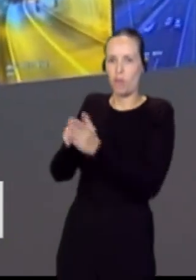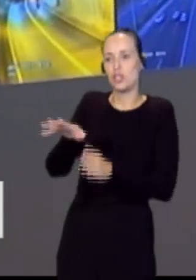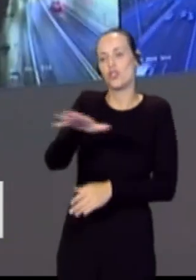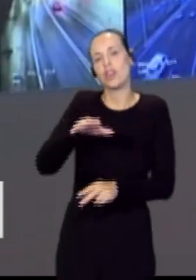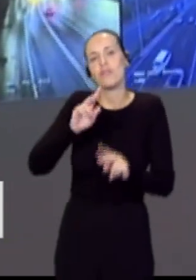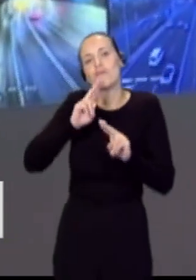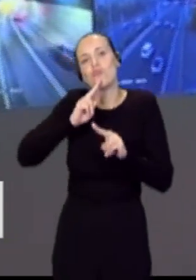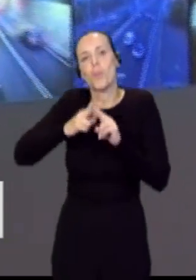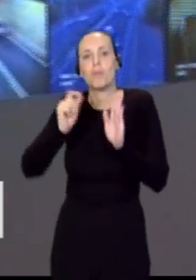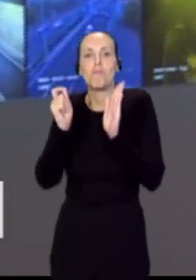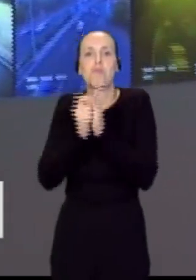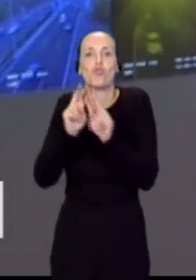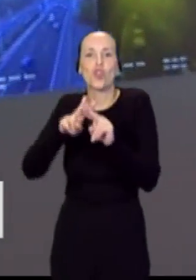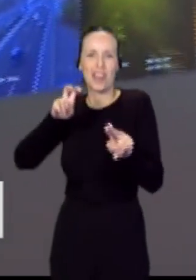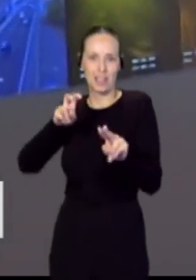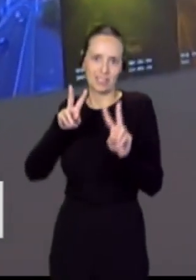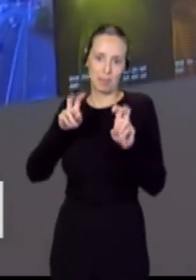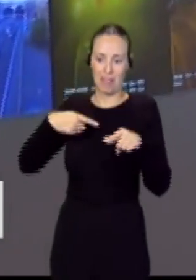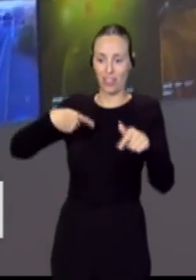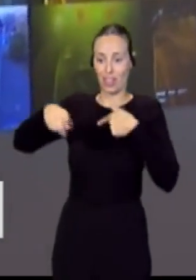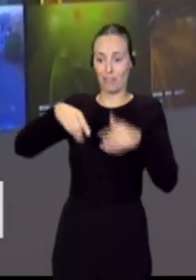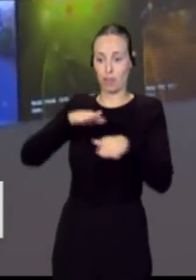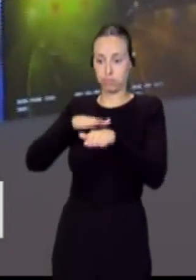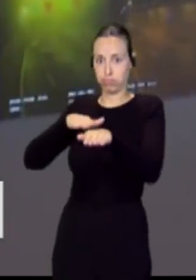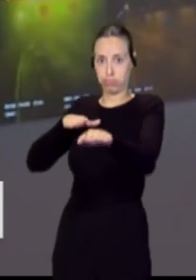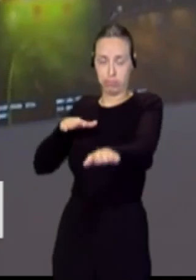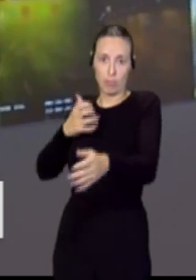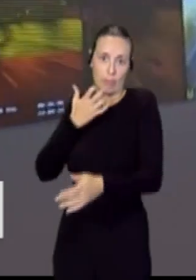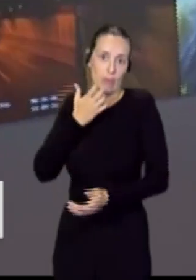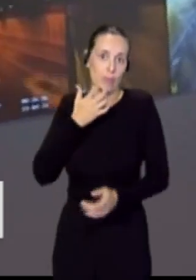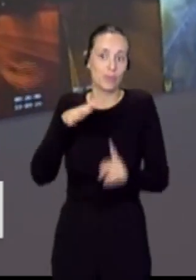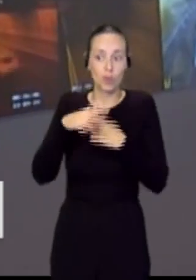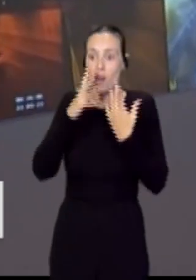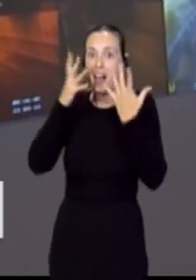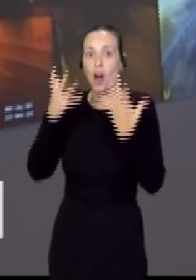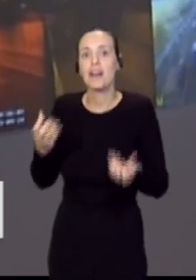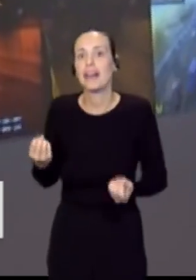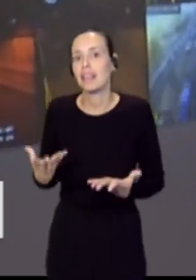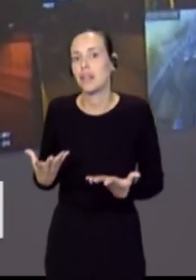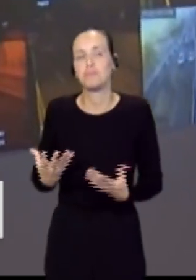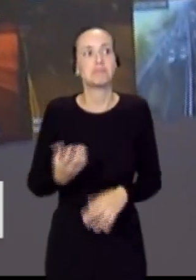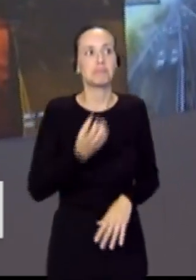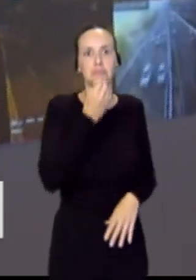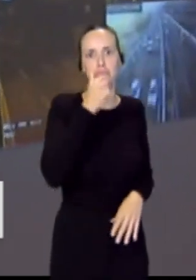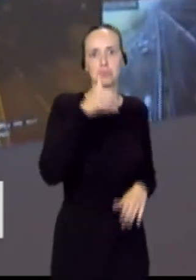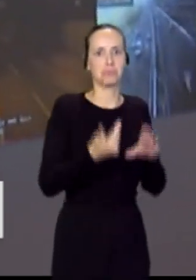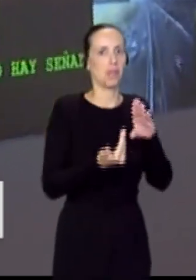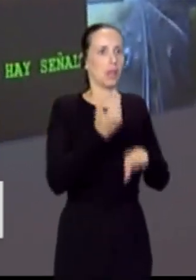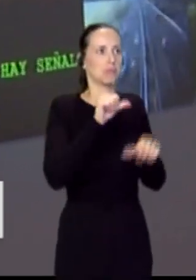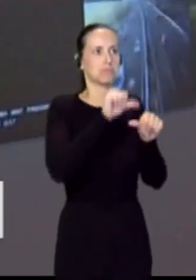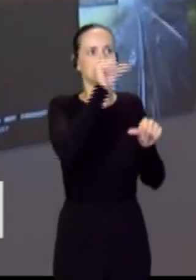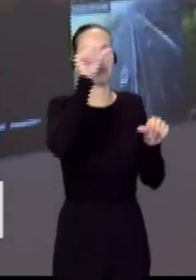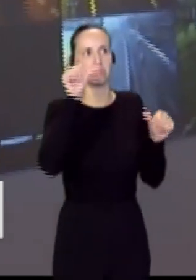en cuanto al tráfico en las carreteras de la isla. Bueno, ¿cómo está la situación ahora? Bueno, hoy estamos teniendo un día relativamente